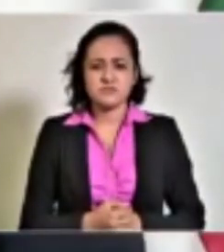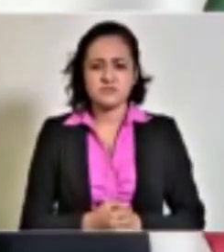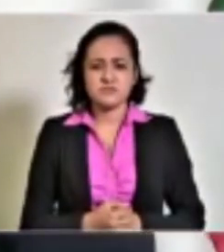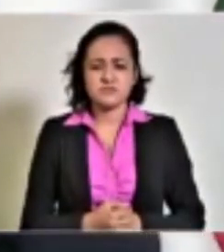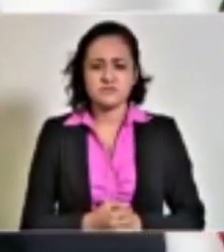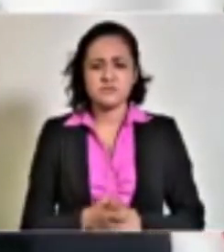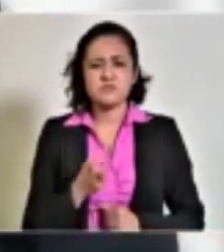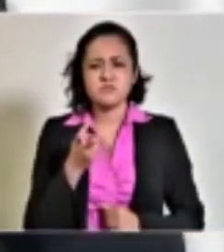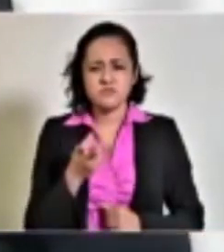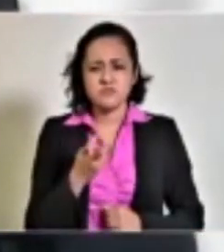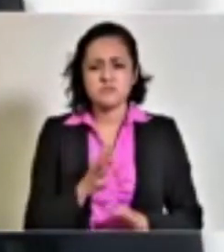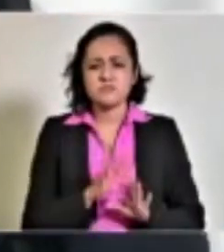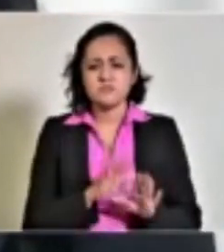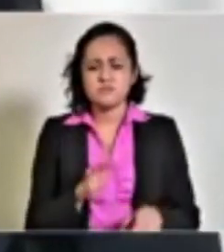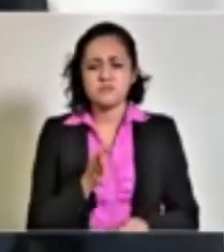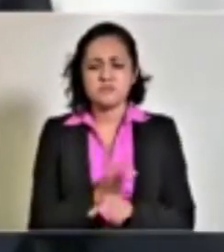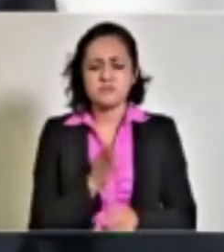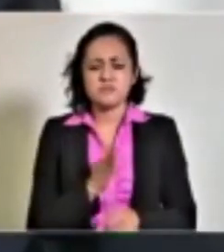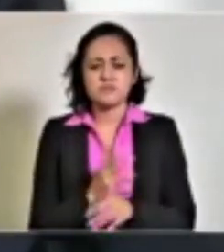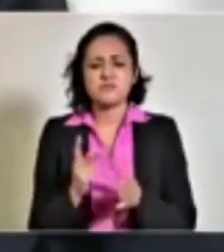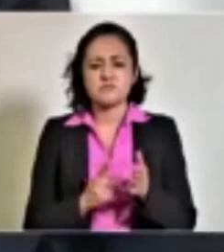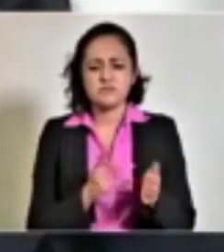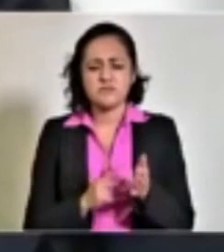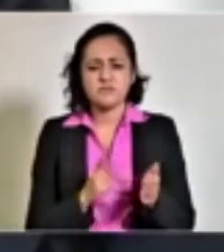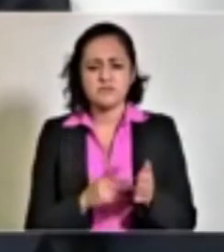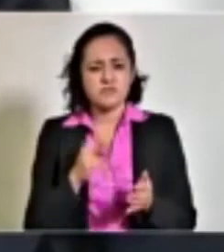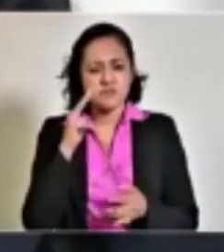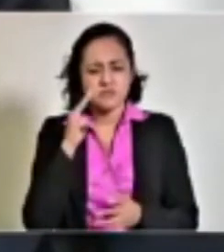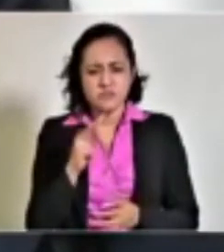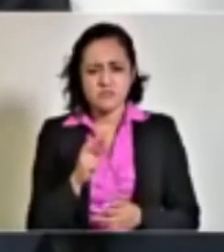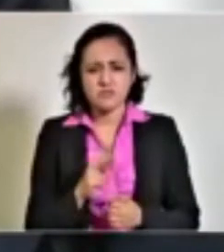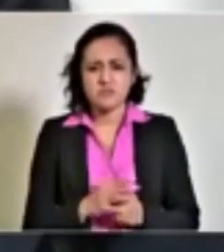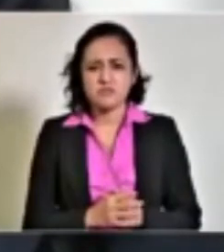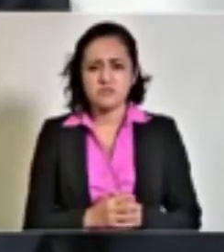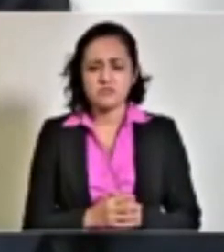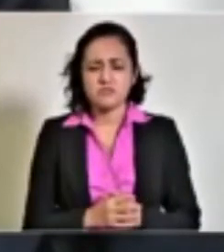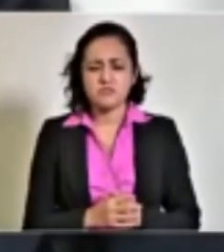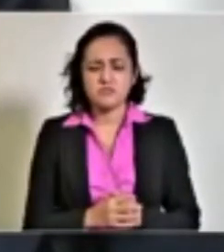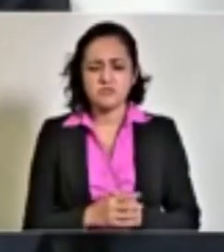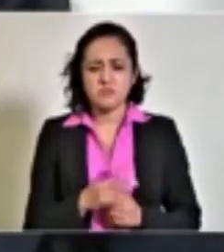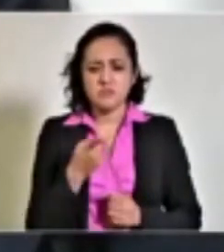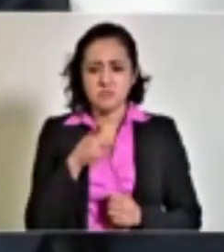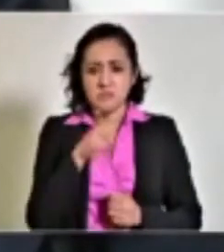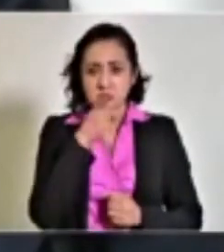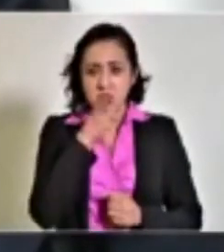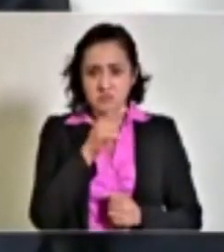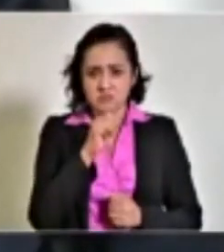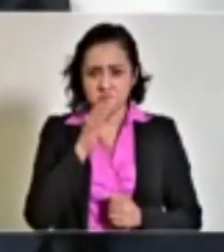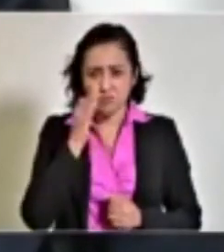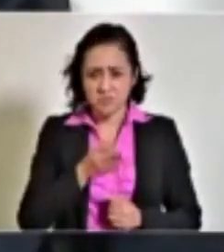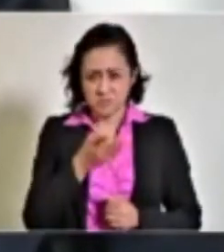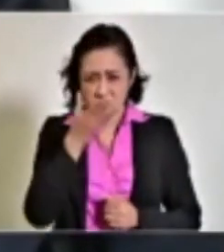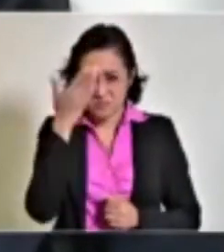corroborado varias veces, pero tú afirmas que sí tiene.